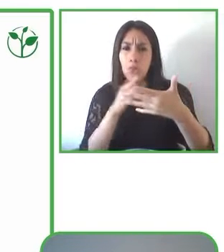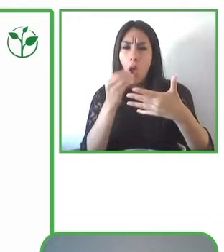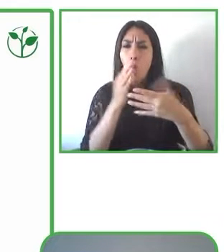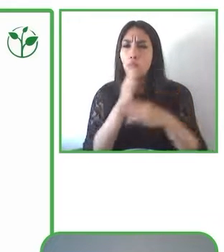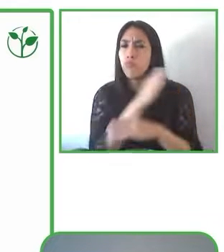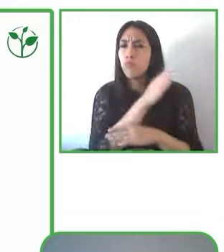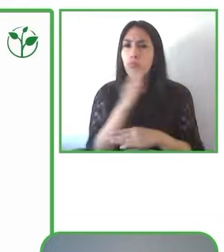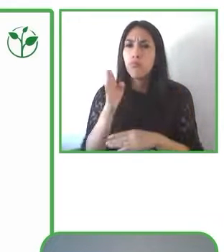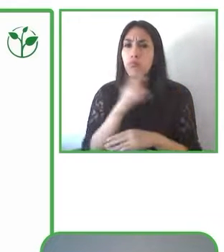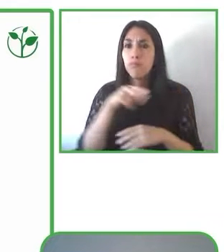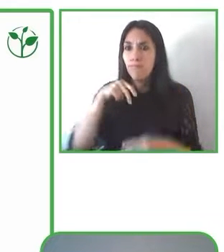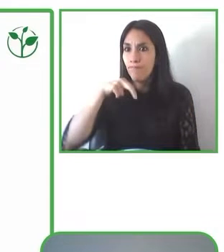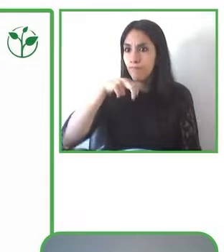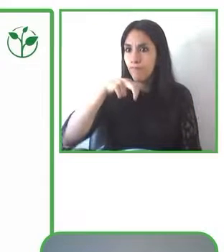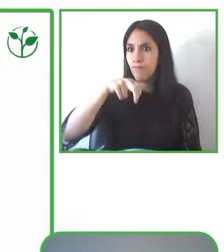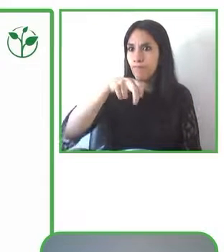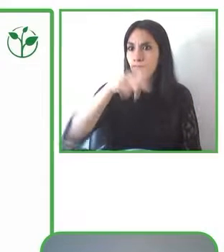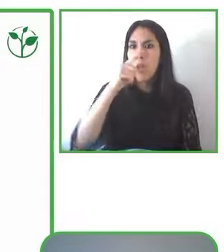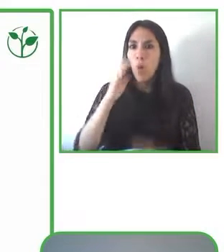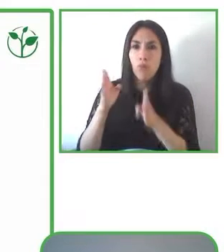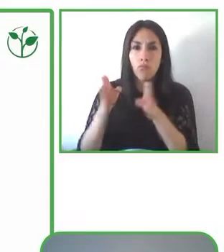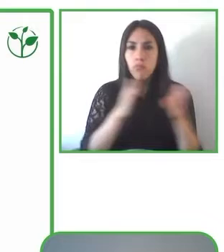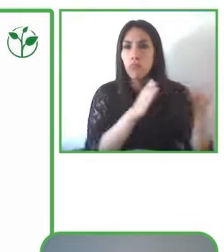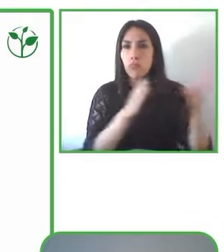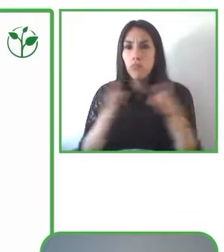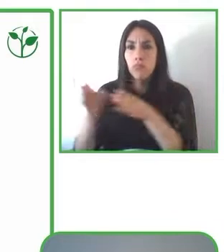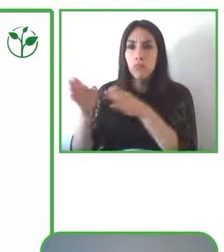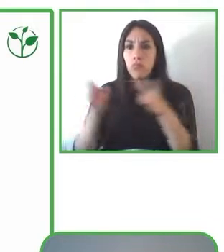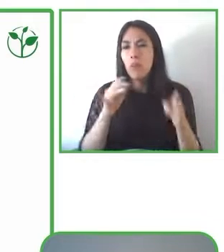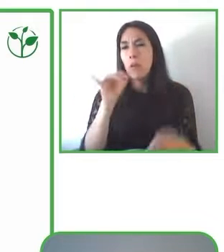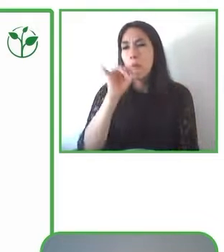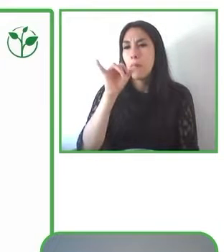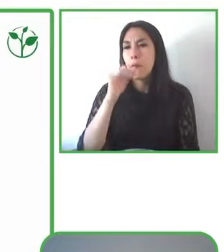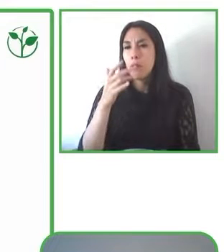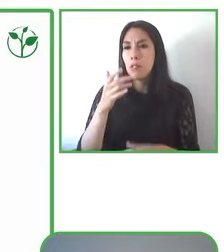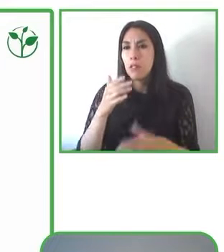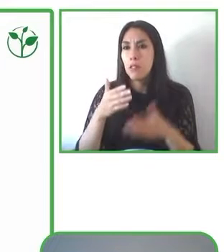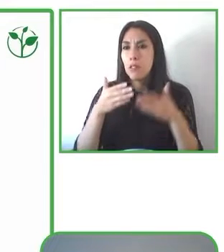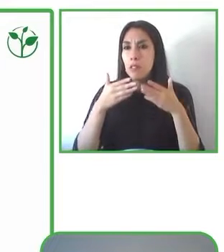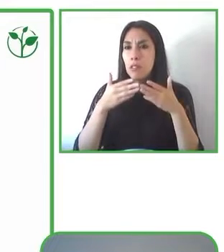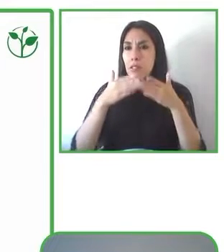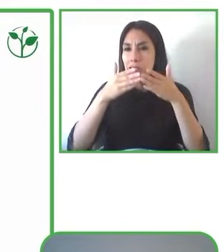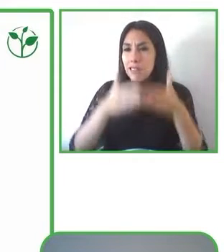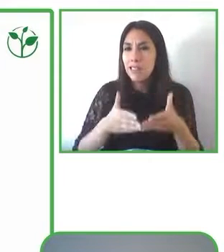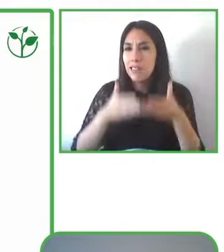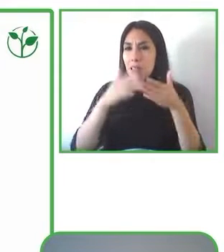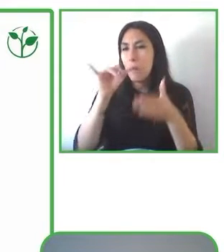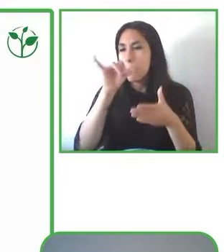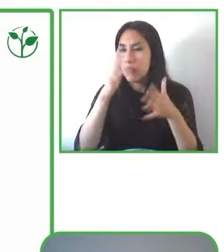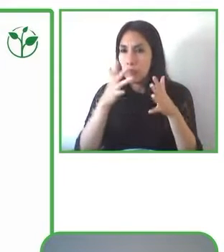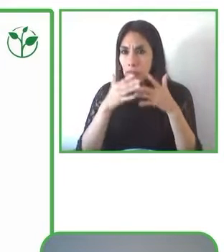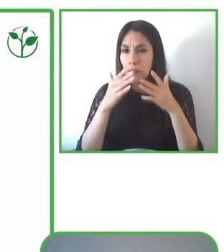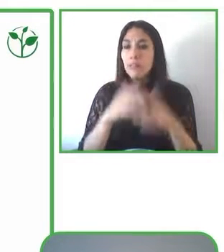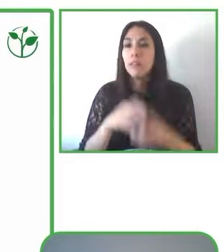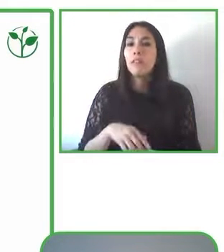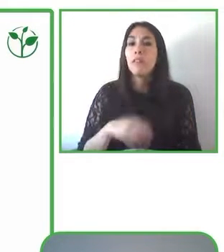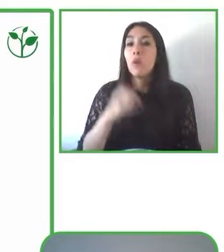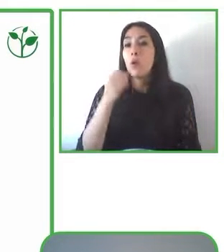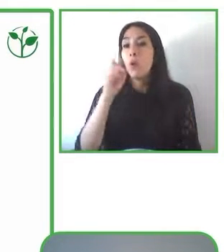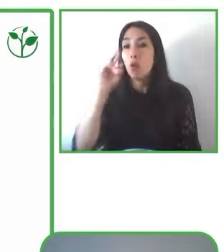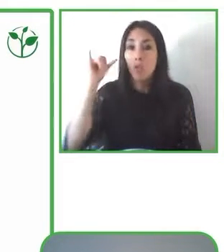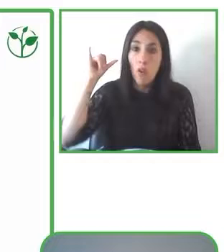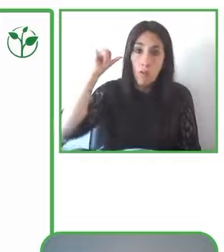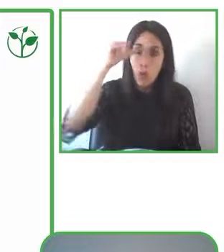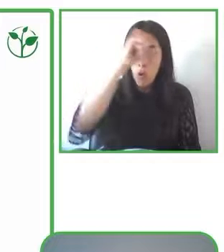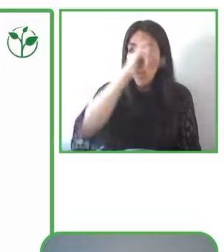Cuando uno navega en un barco, en un avión, se encuentra con muchos controles y muchos botones que activan y